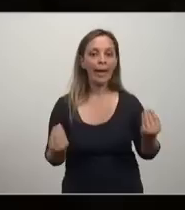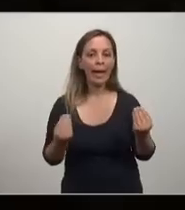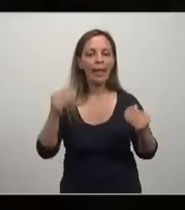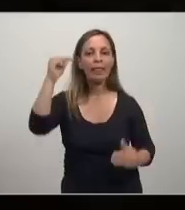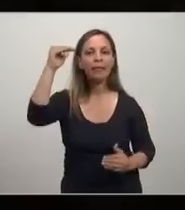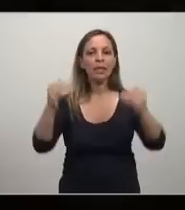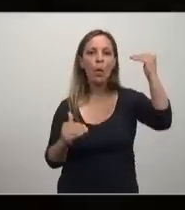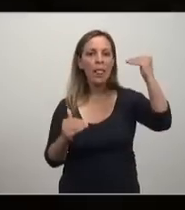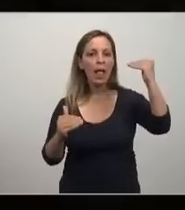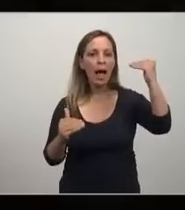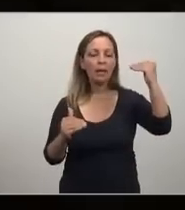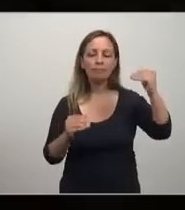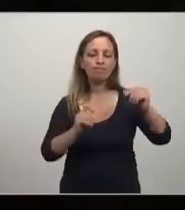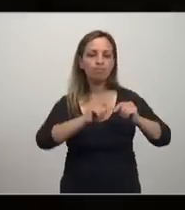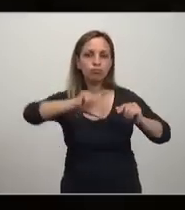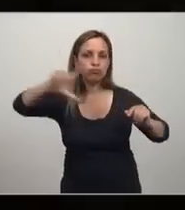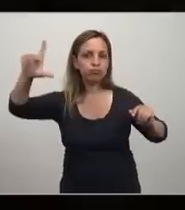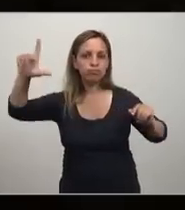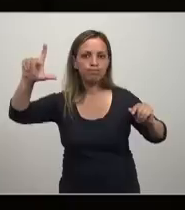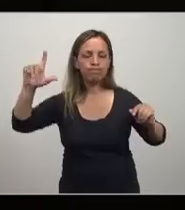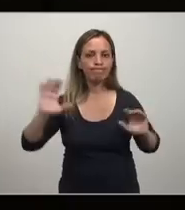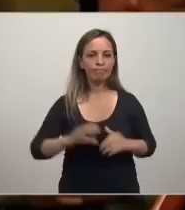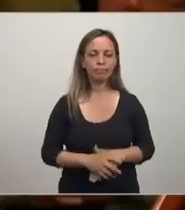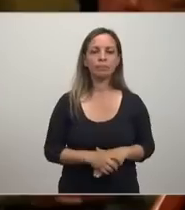desigualdad. ¿Ok?